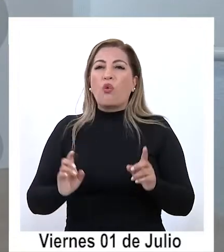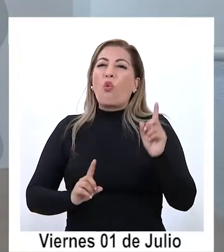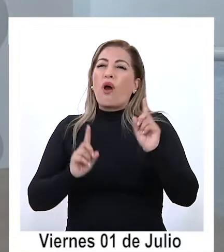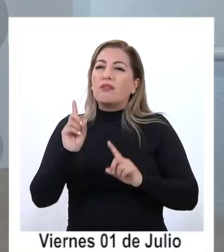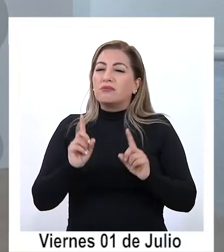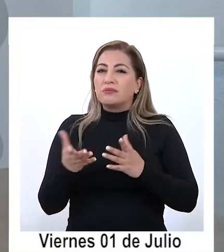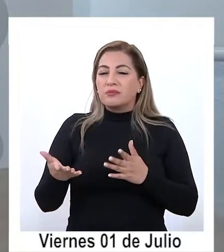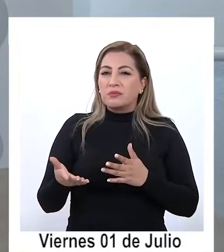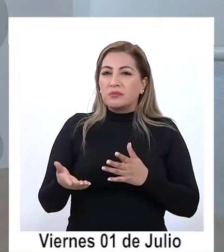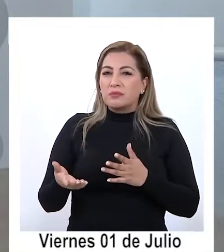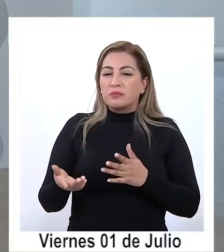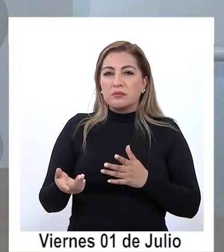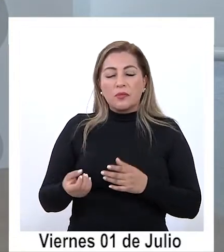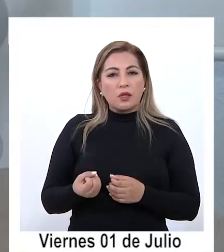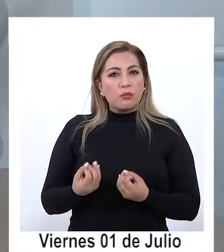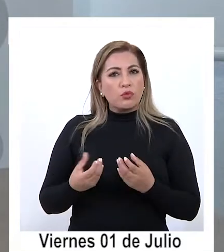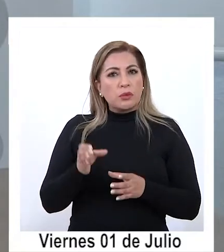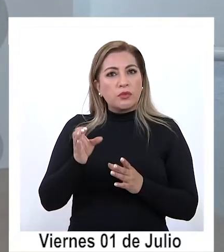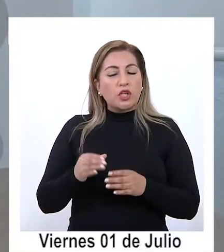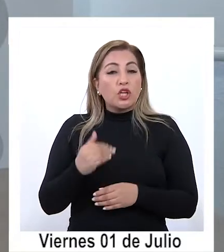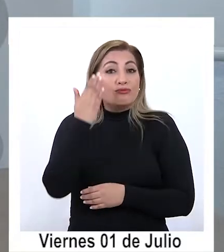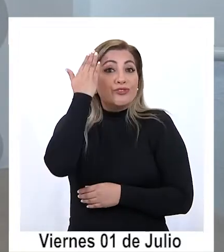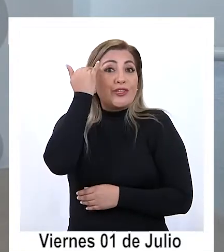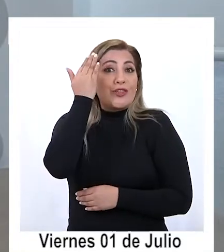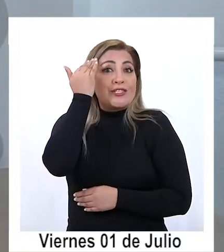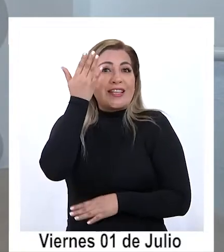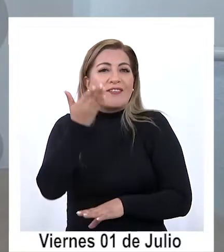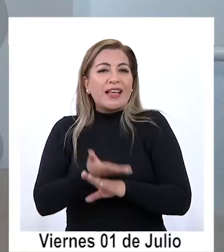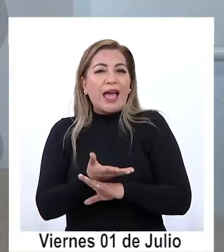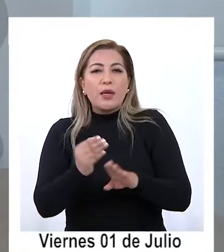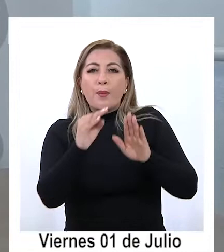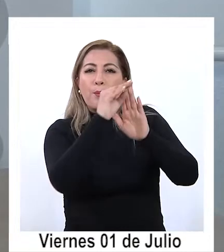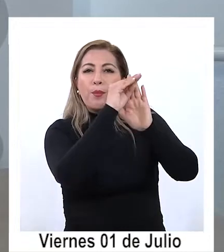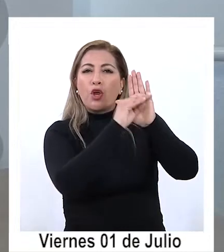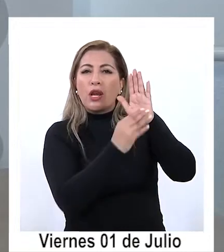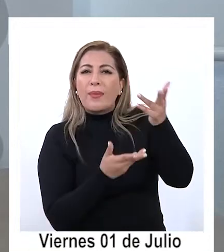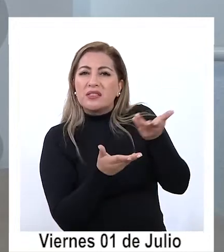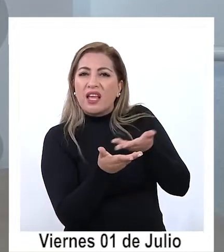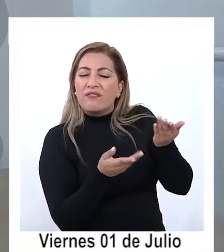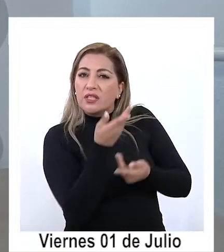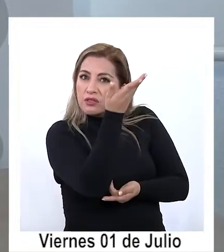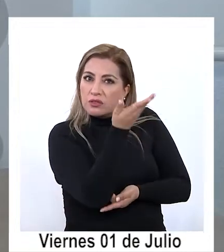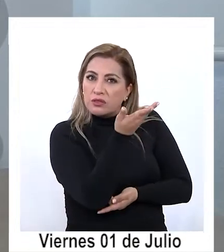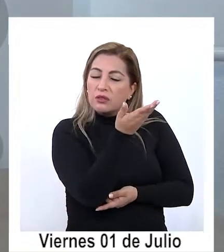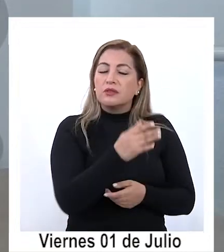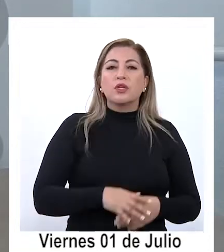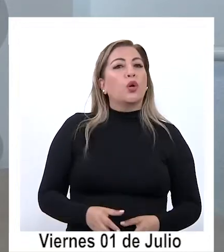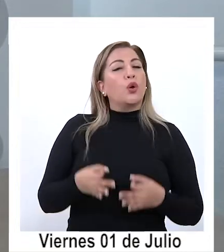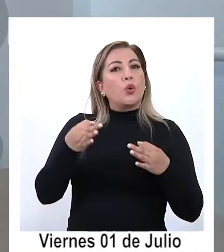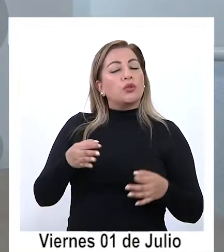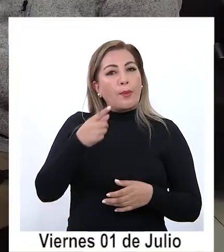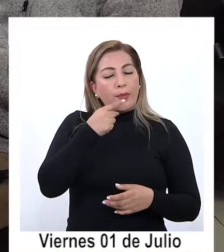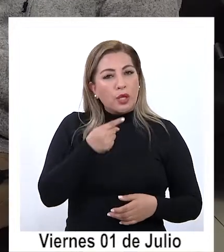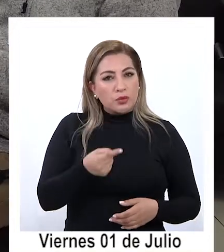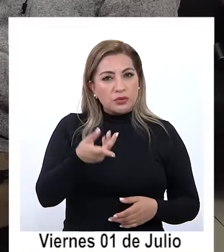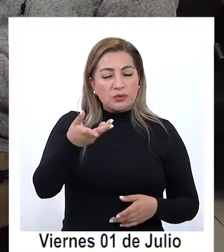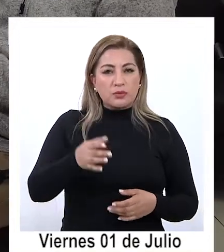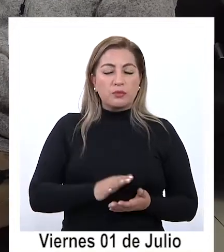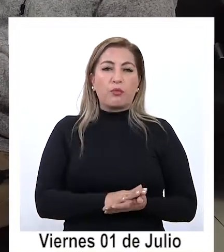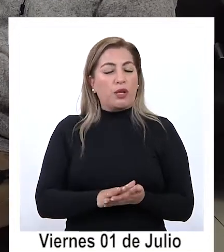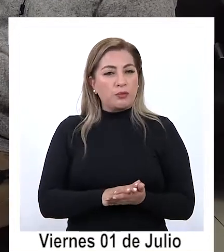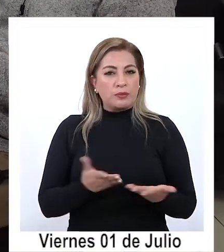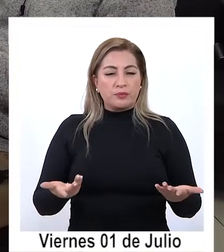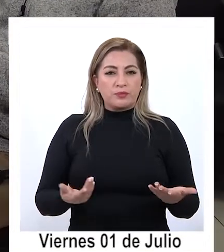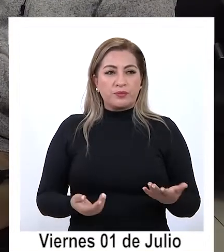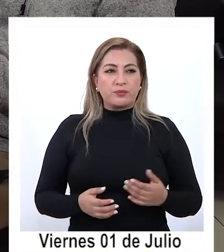cautivo pero muchas personas no se enteran de que existen esos programas quería hacerle esa consulta porque cierto